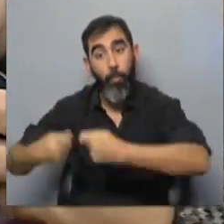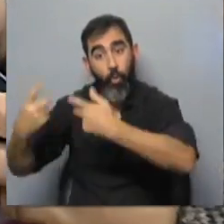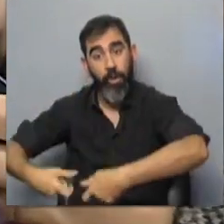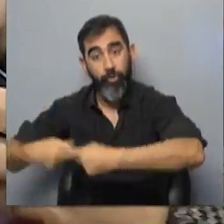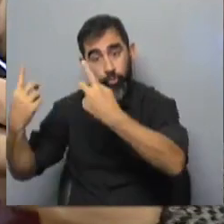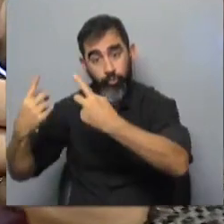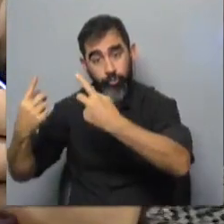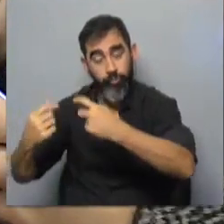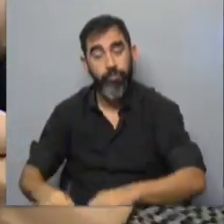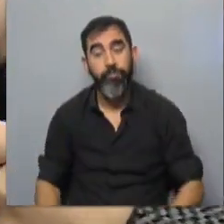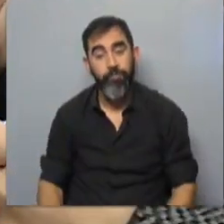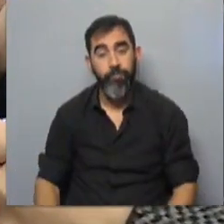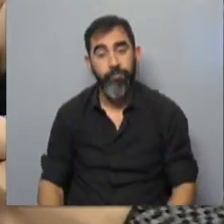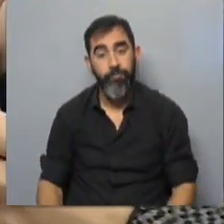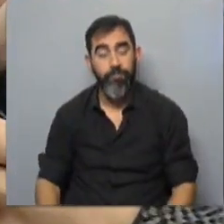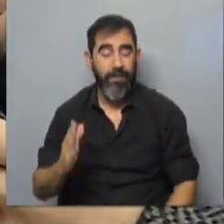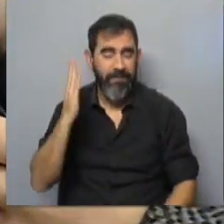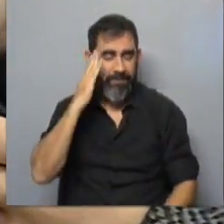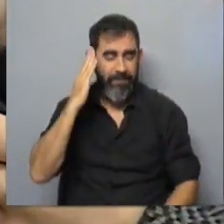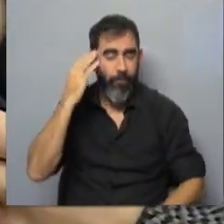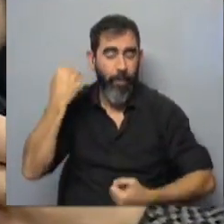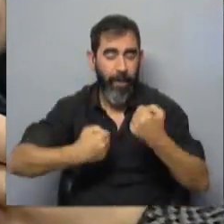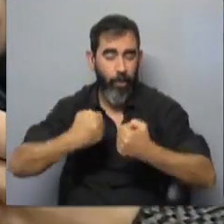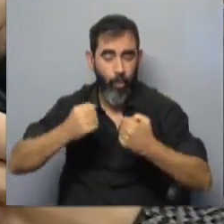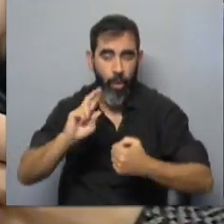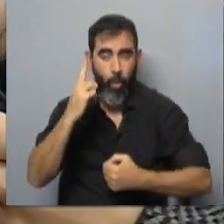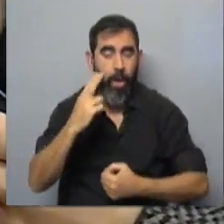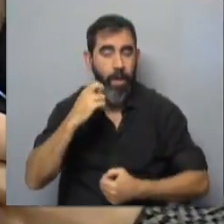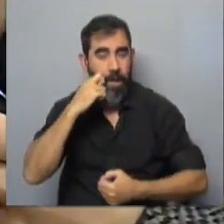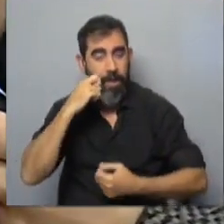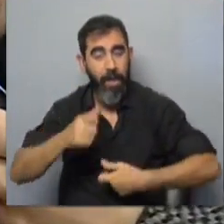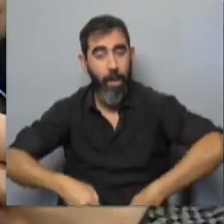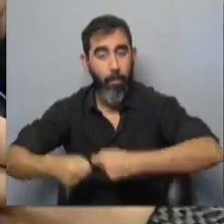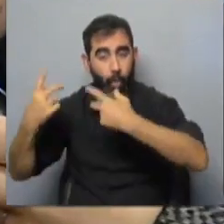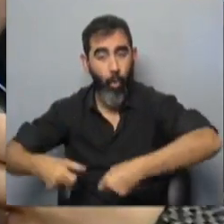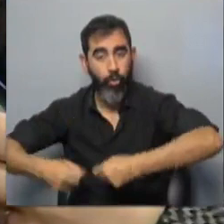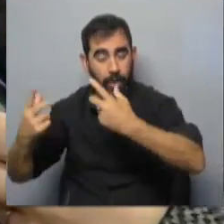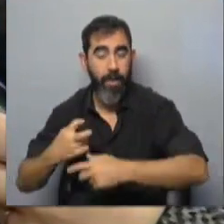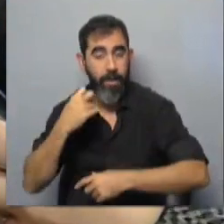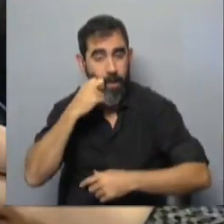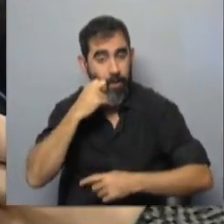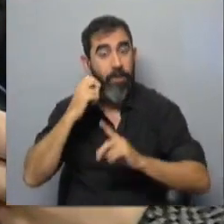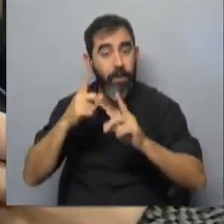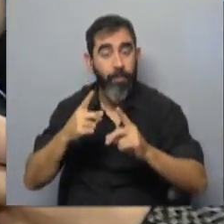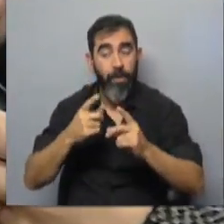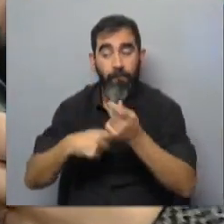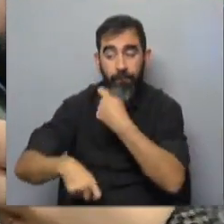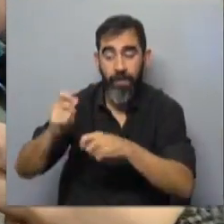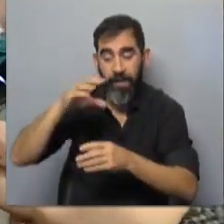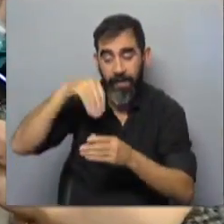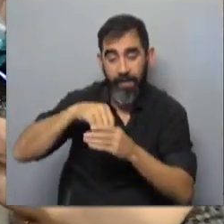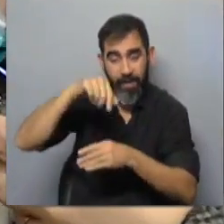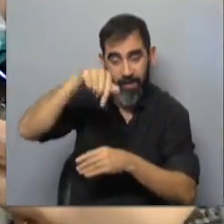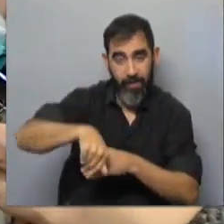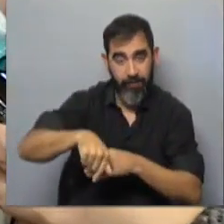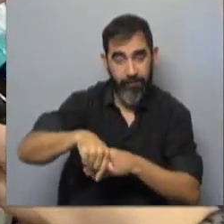Entonces, como todos sabemos, la industria uruguaya exportadora de carnes también es abastecedora del mercado interno.